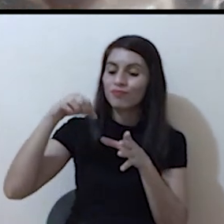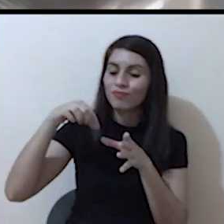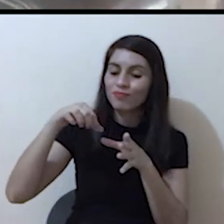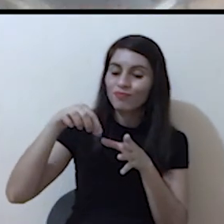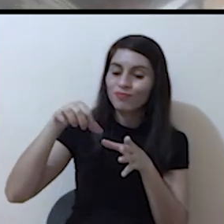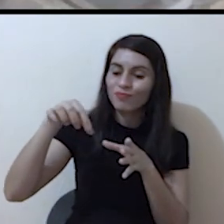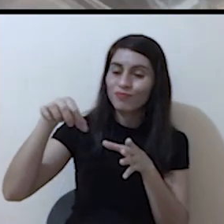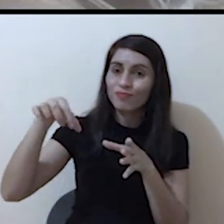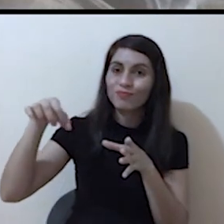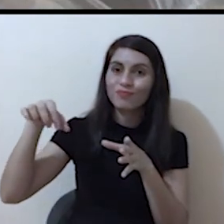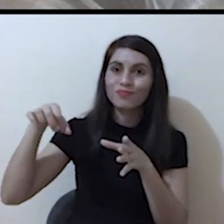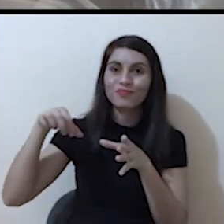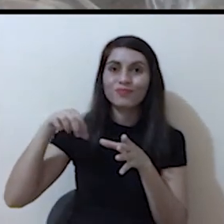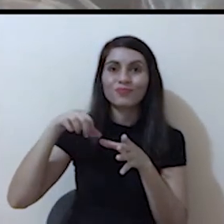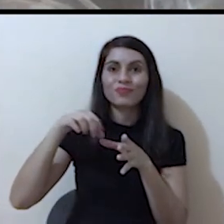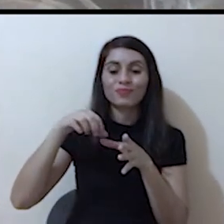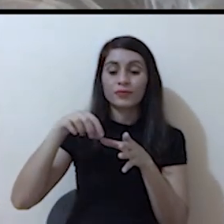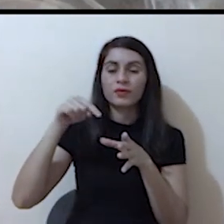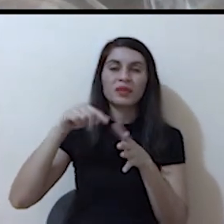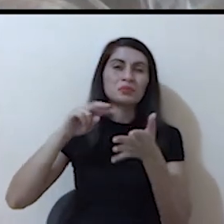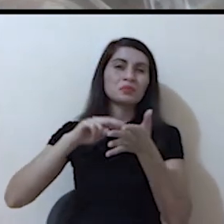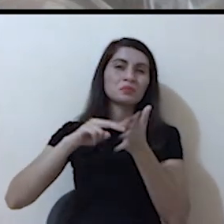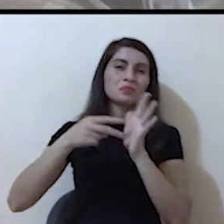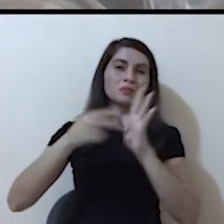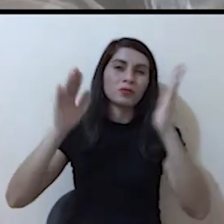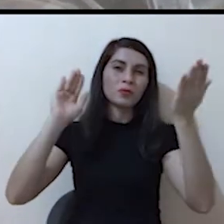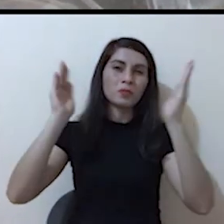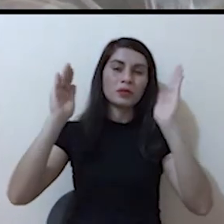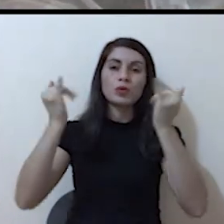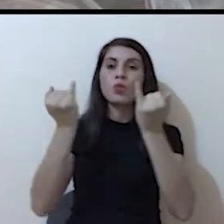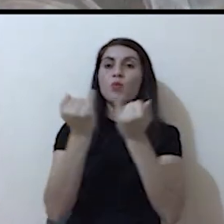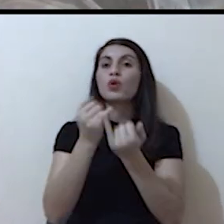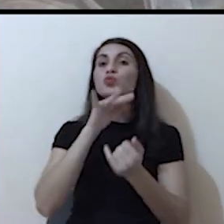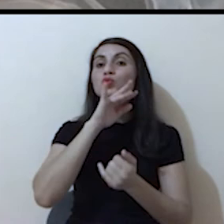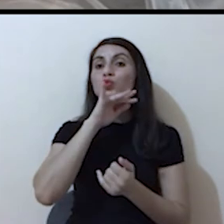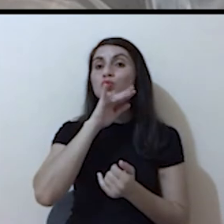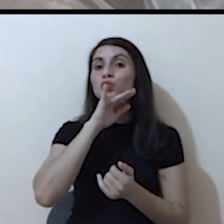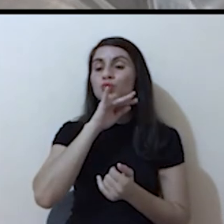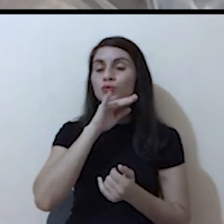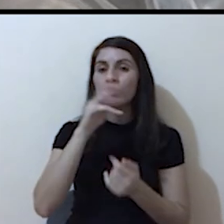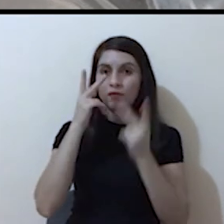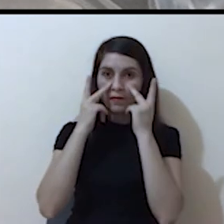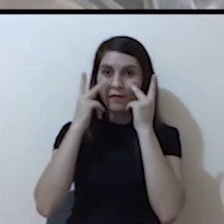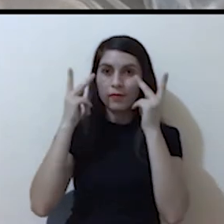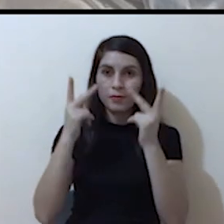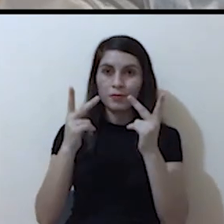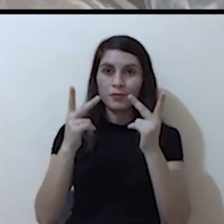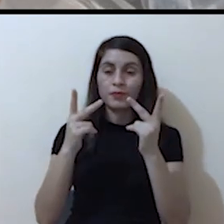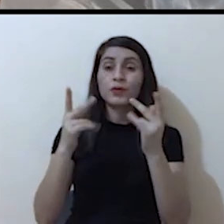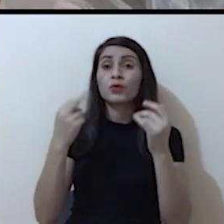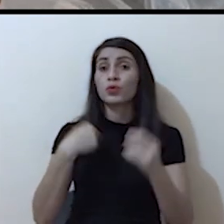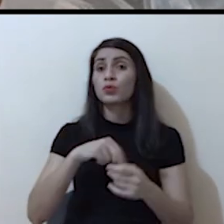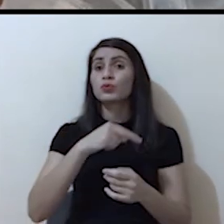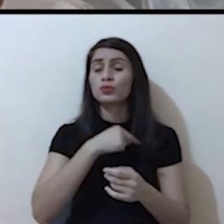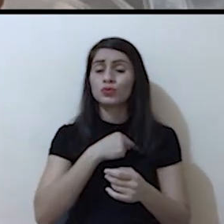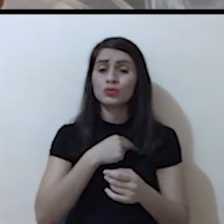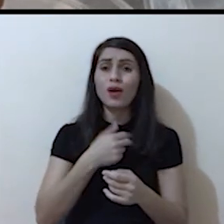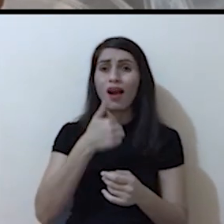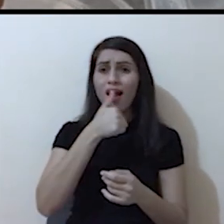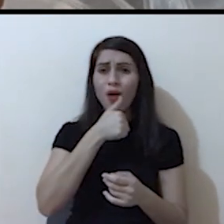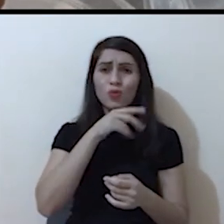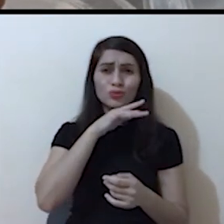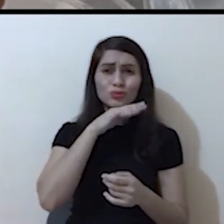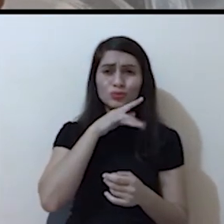los contaminantes de residuos que nosotros depositamos en las fuentes de agua. Cuando nosotros contaminamos una fuente de agua,